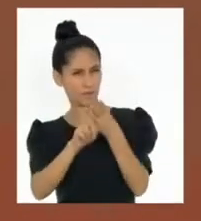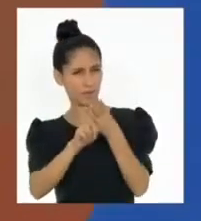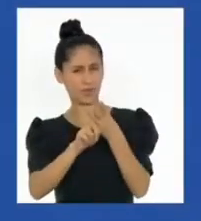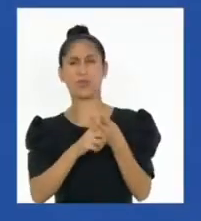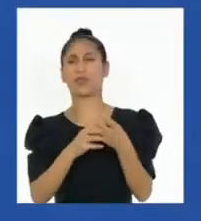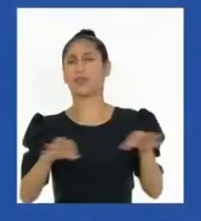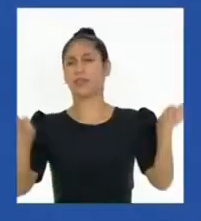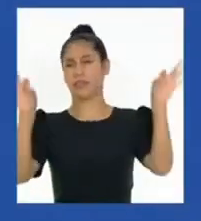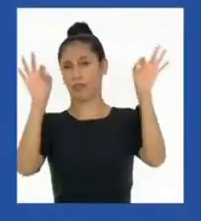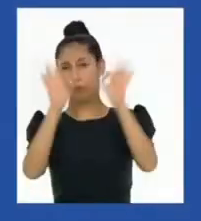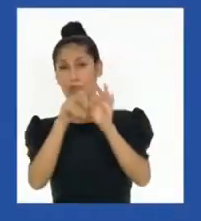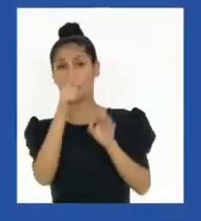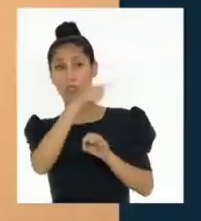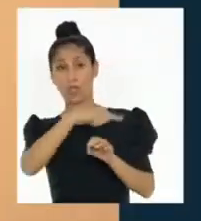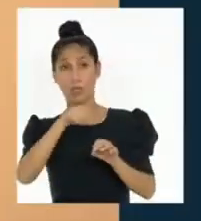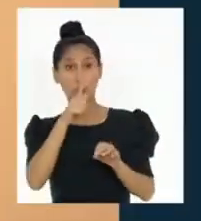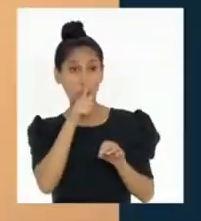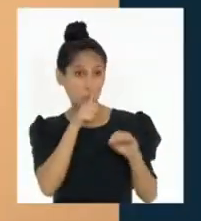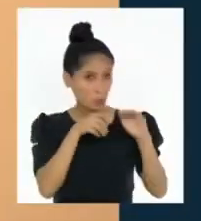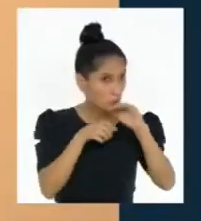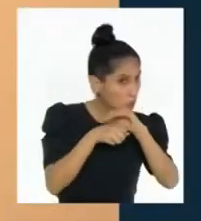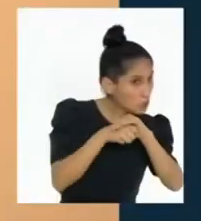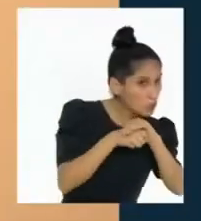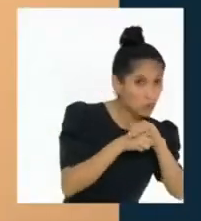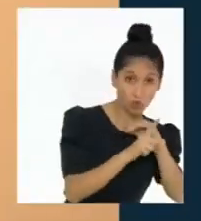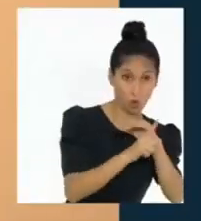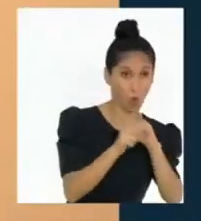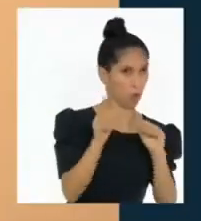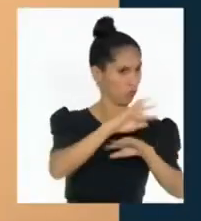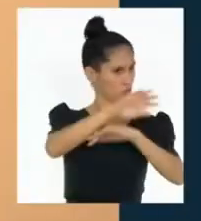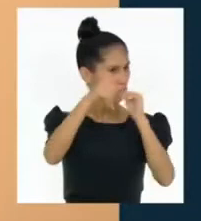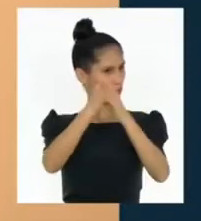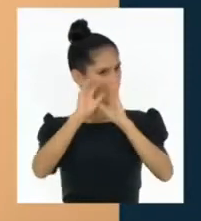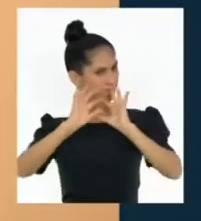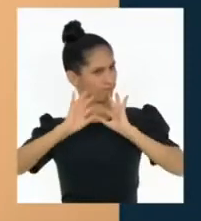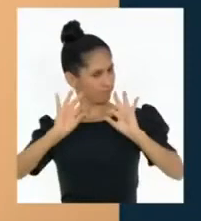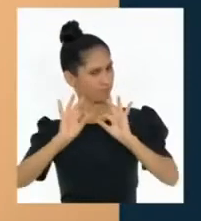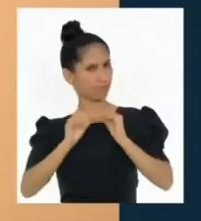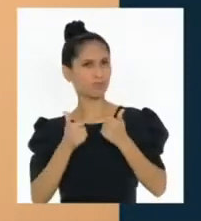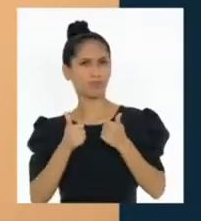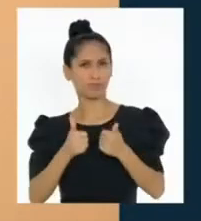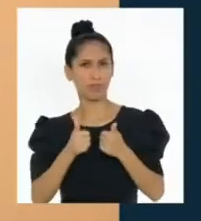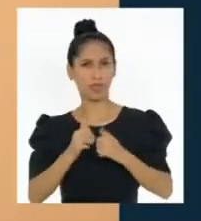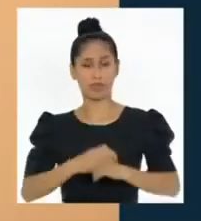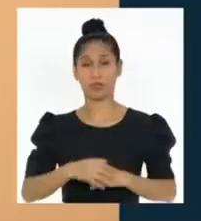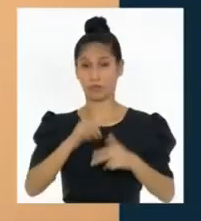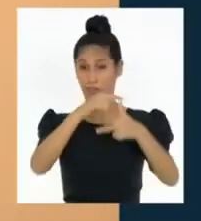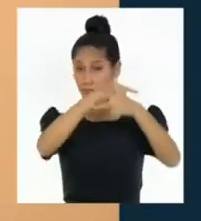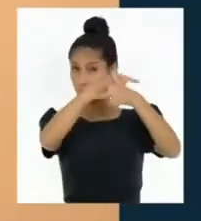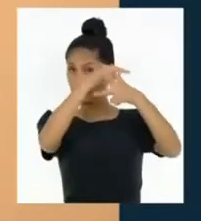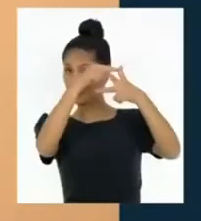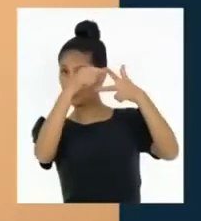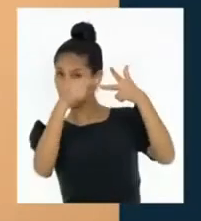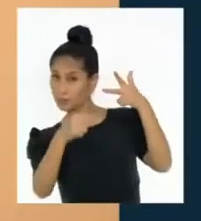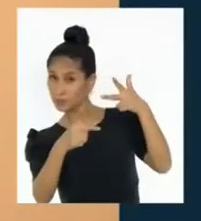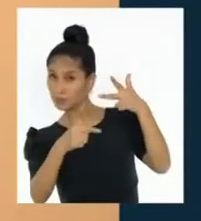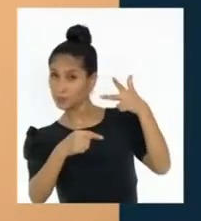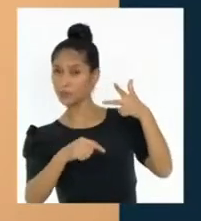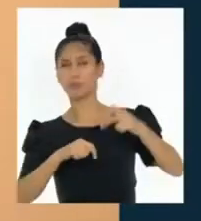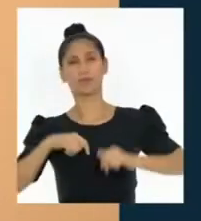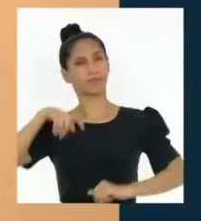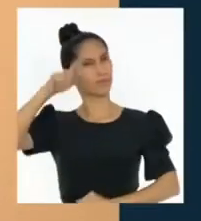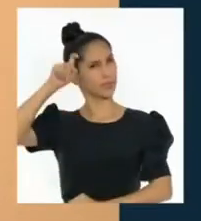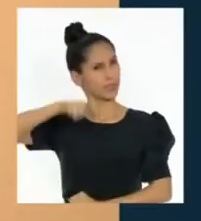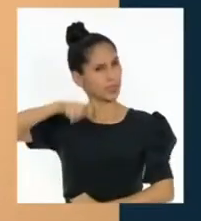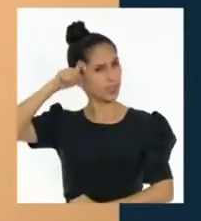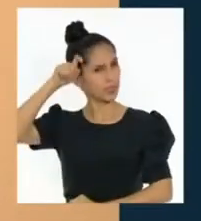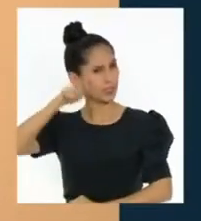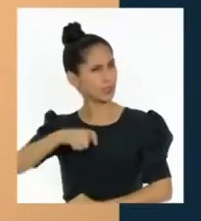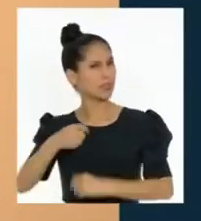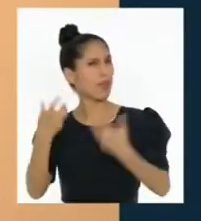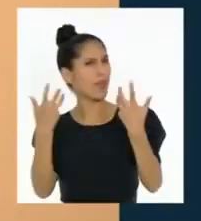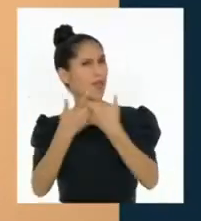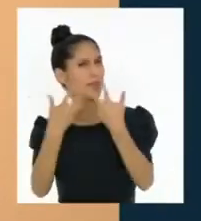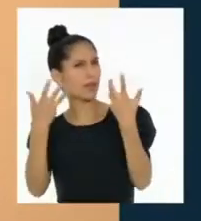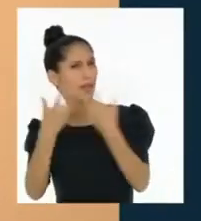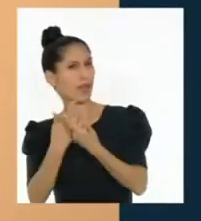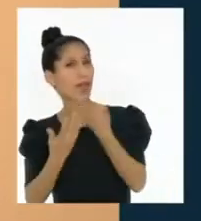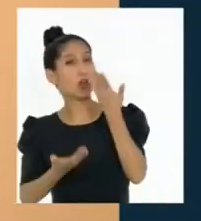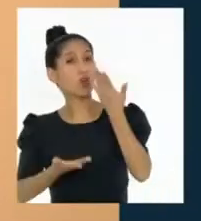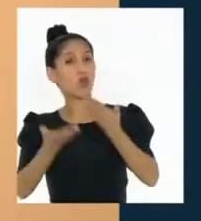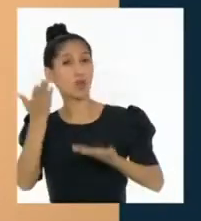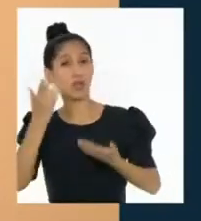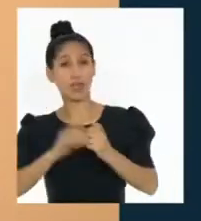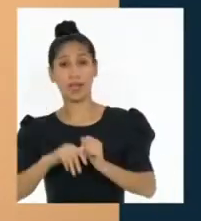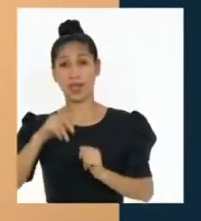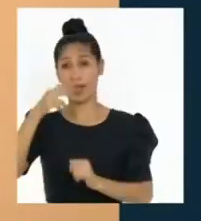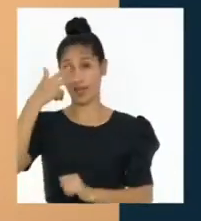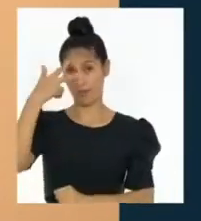transparencia. Estos tres requisitos esenciales de la democracia están asociados a